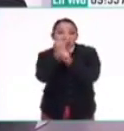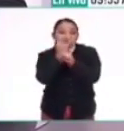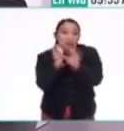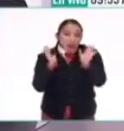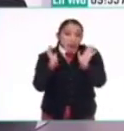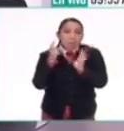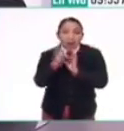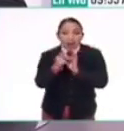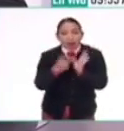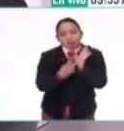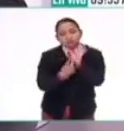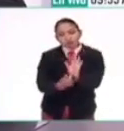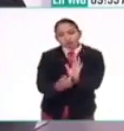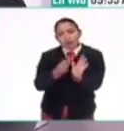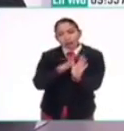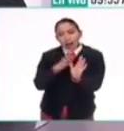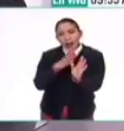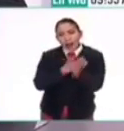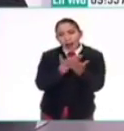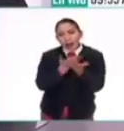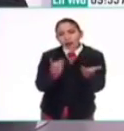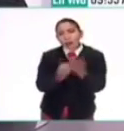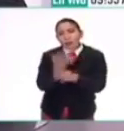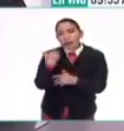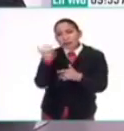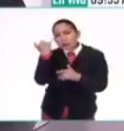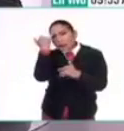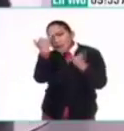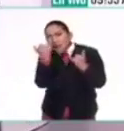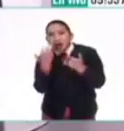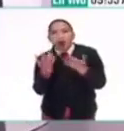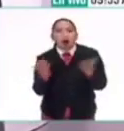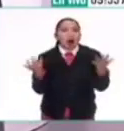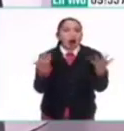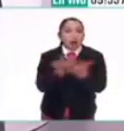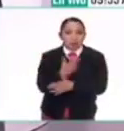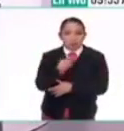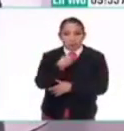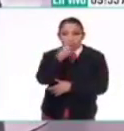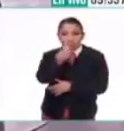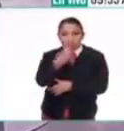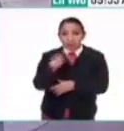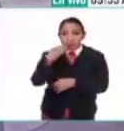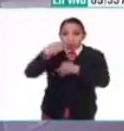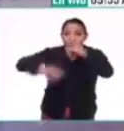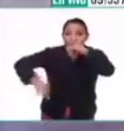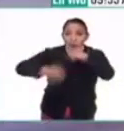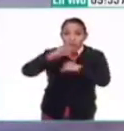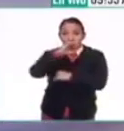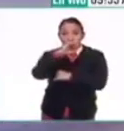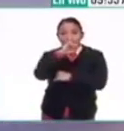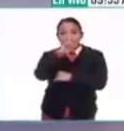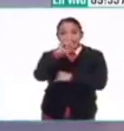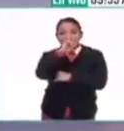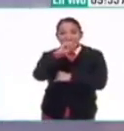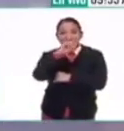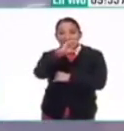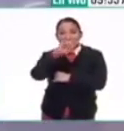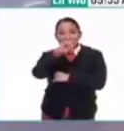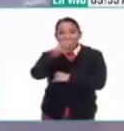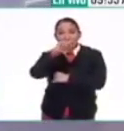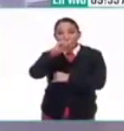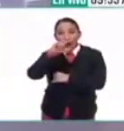pero ofrece nuevas interpretaciones. Quiero decirte que en la cumbre del volcán Istaxigua sí tenemos